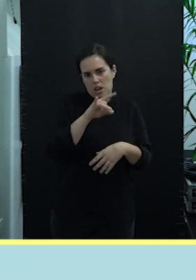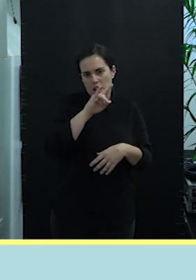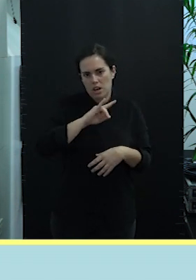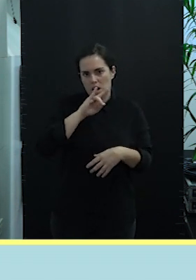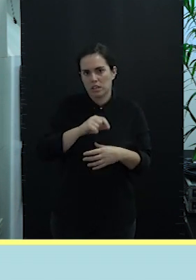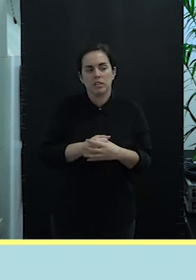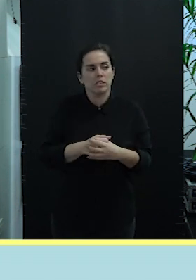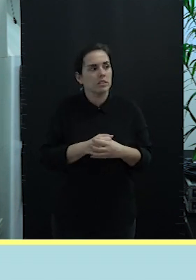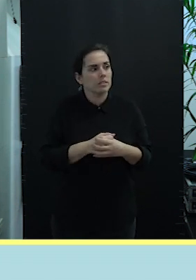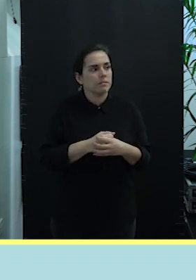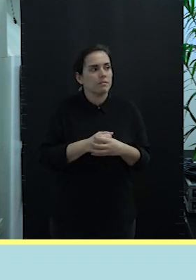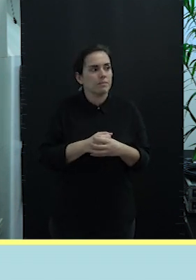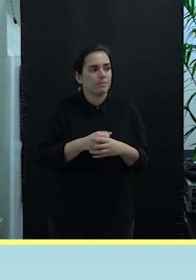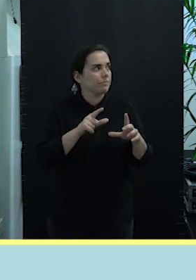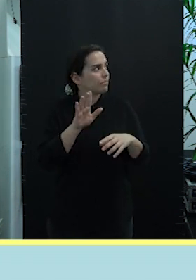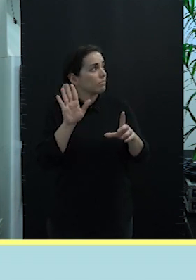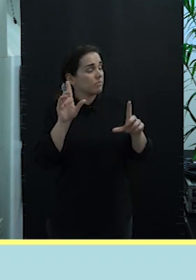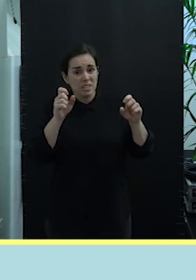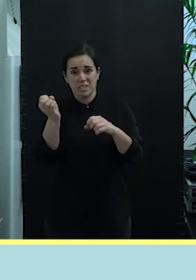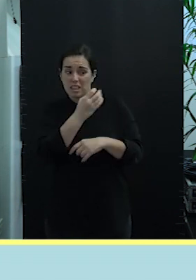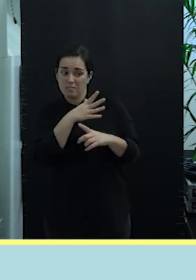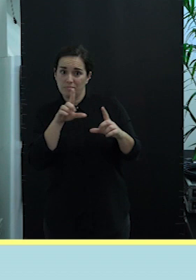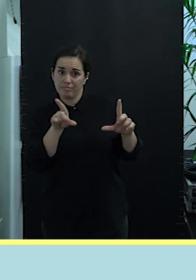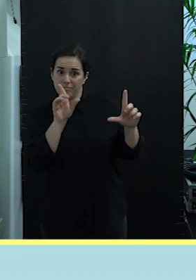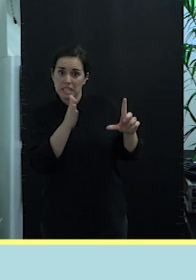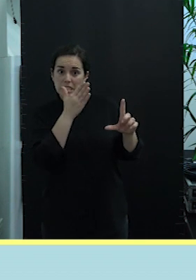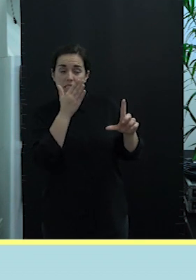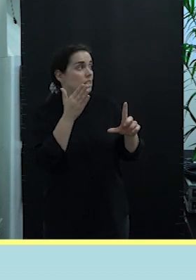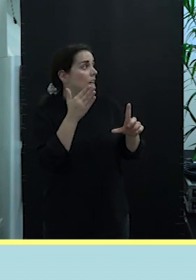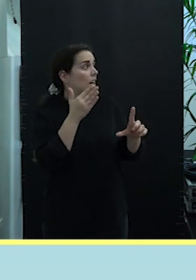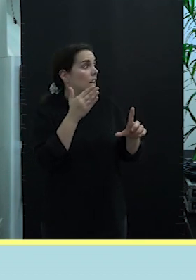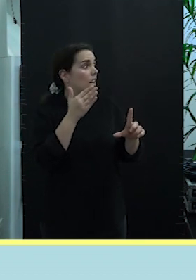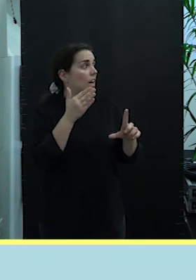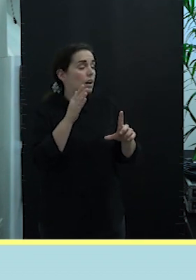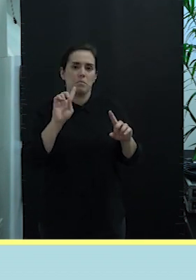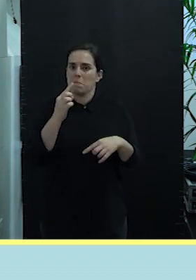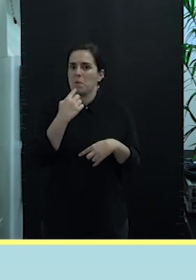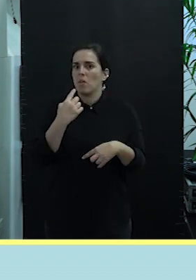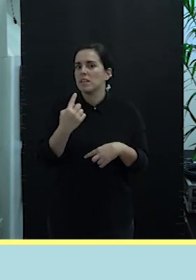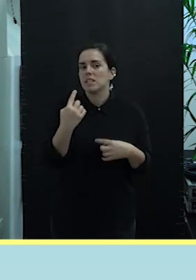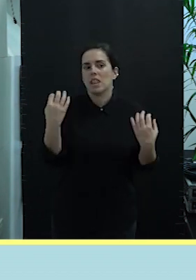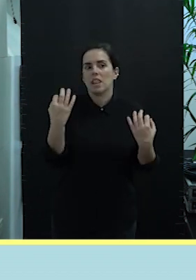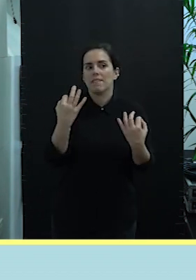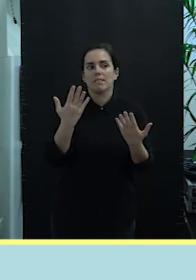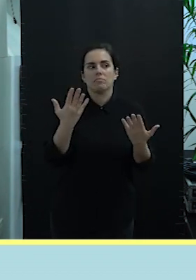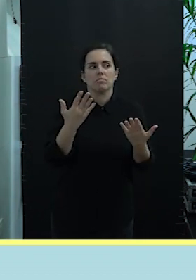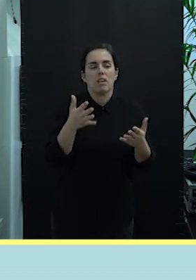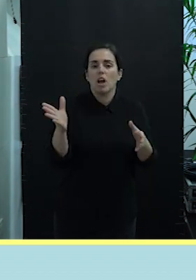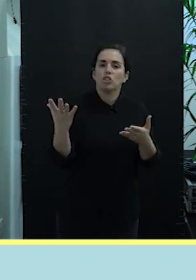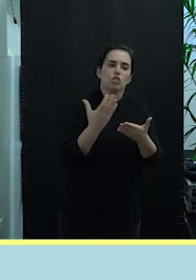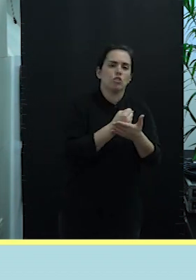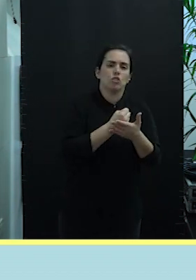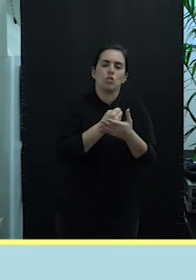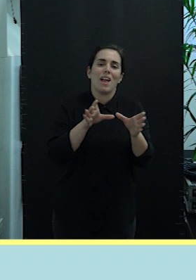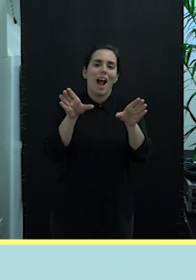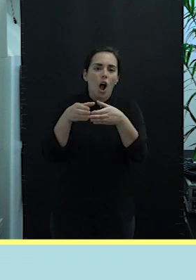No puedo pasar esta diapositiva sin hacer mención a todas las cofradías que se han